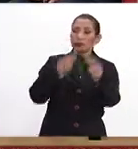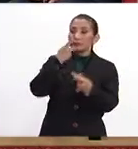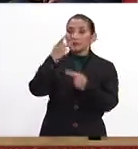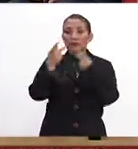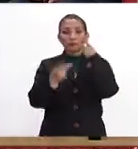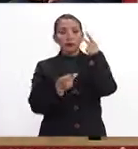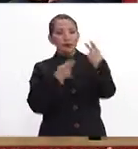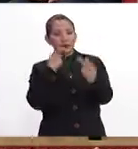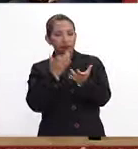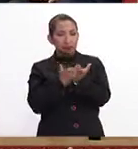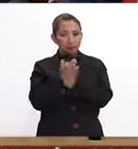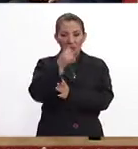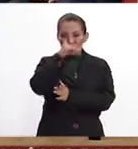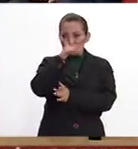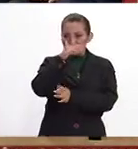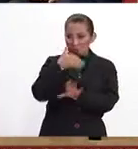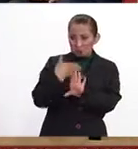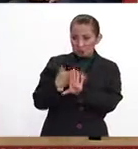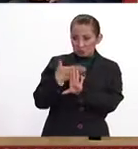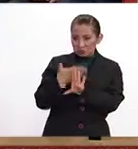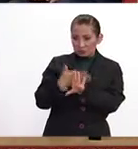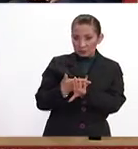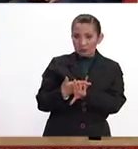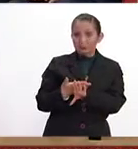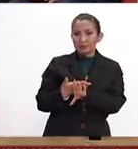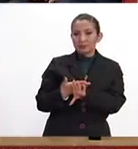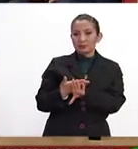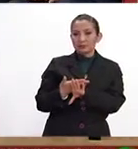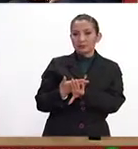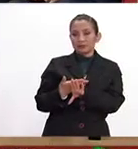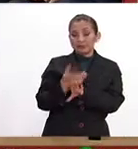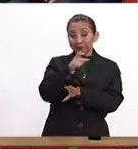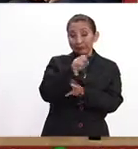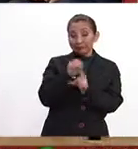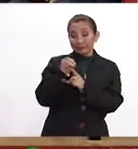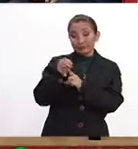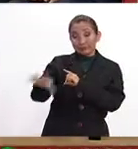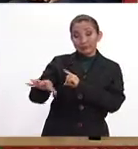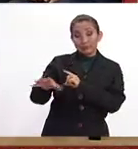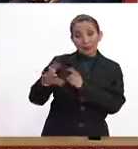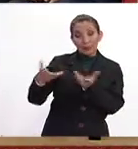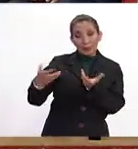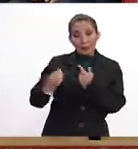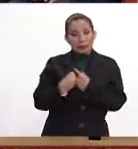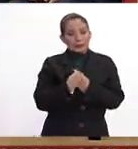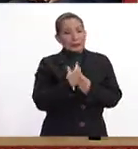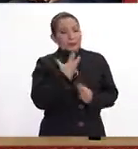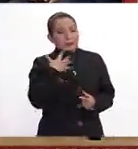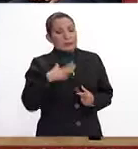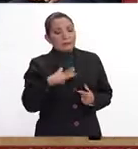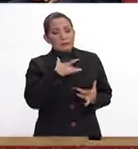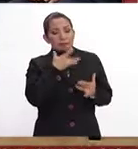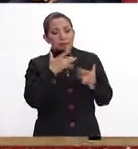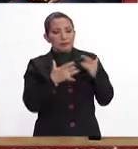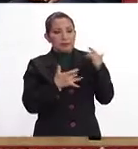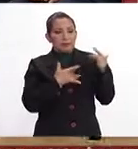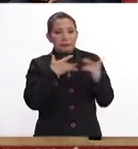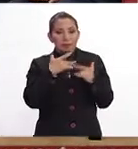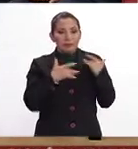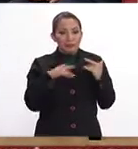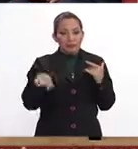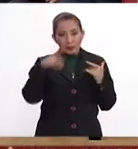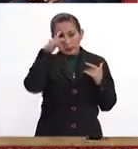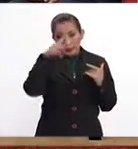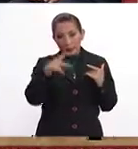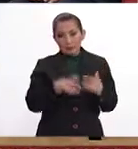la estrategia agresiva, ¿no?, tiene un impacto, por lo menos en las emociones, en este